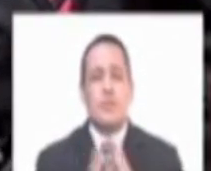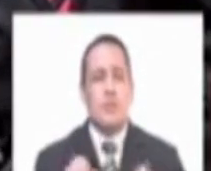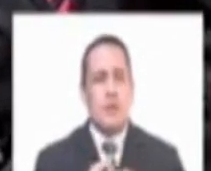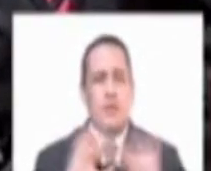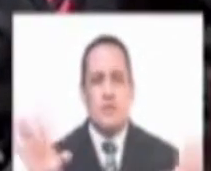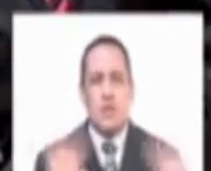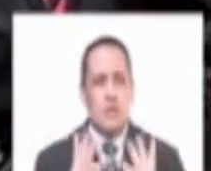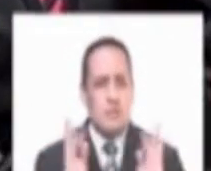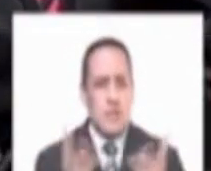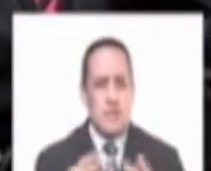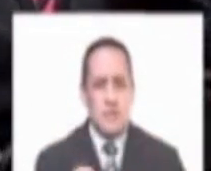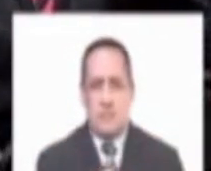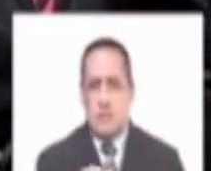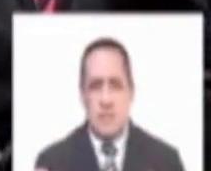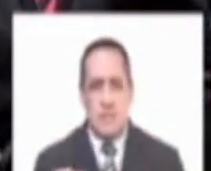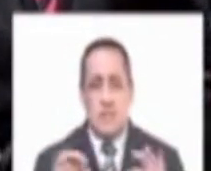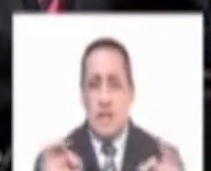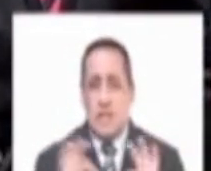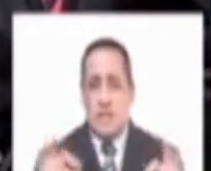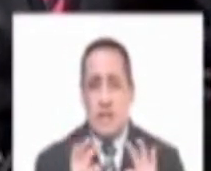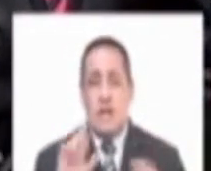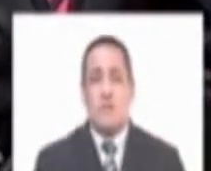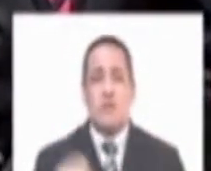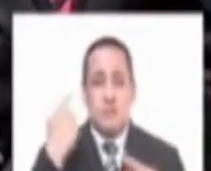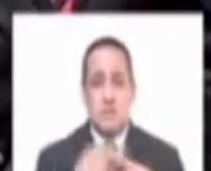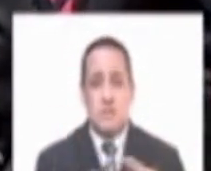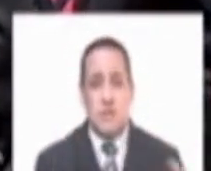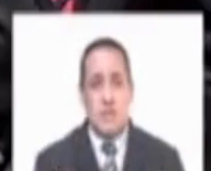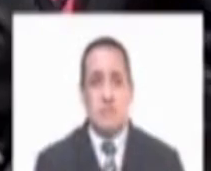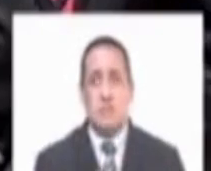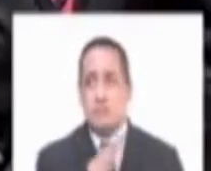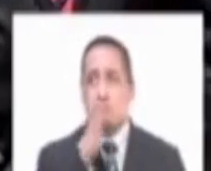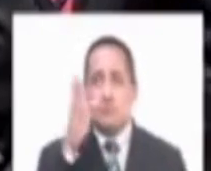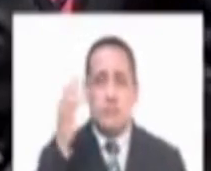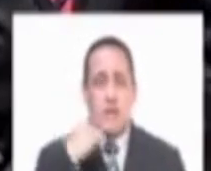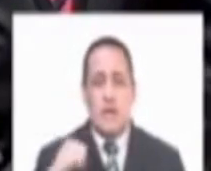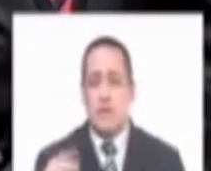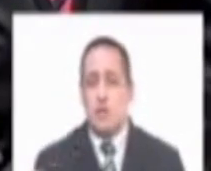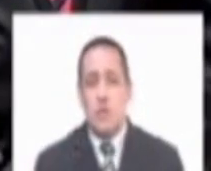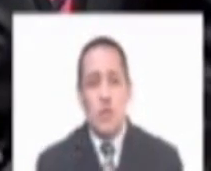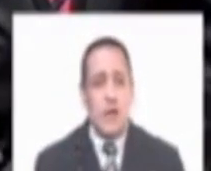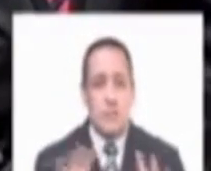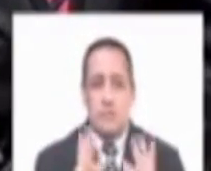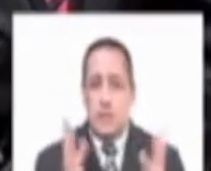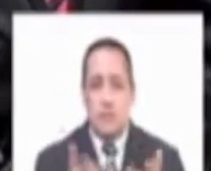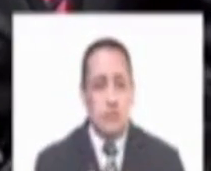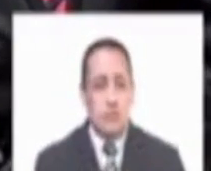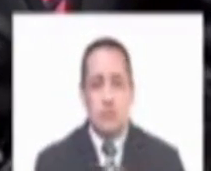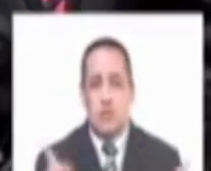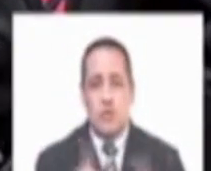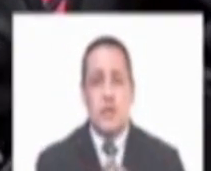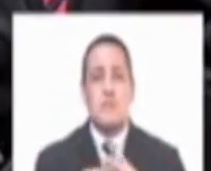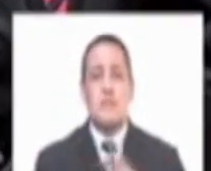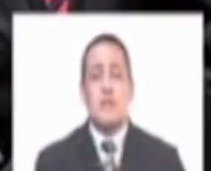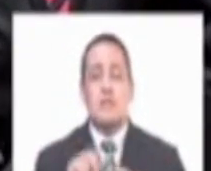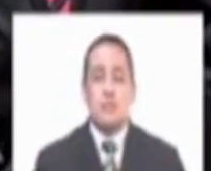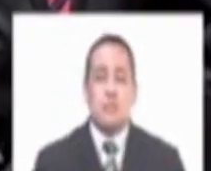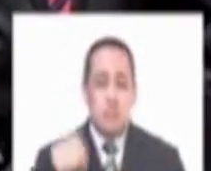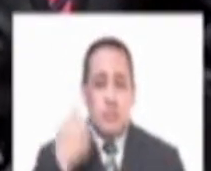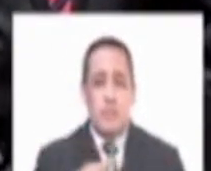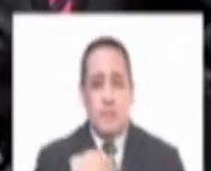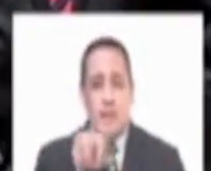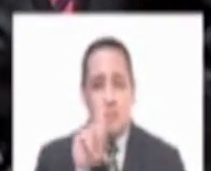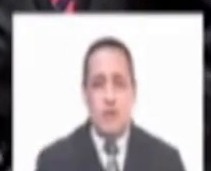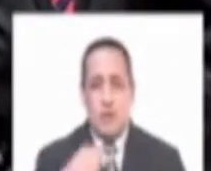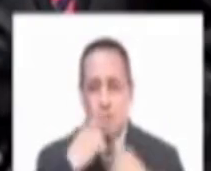ningún pleno esta semana La próxima semana la representación tampoco va haber pleno Ya empezaremos la legislatura que empieza el 1